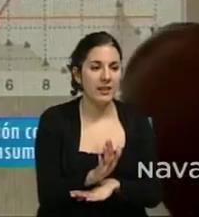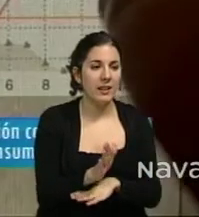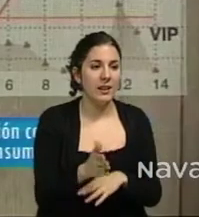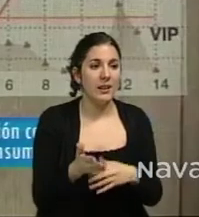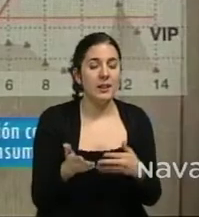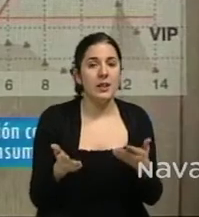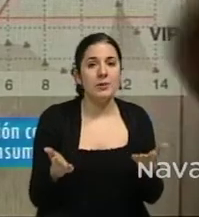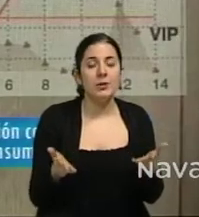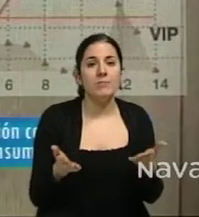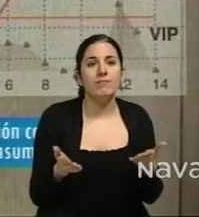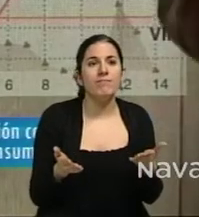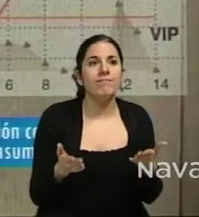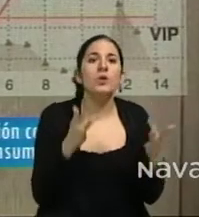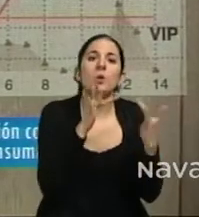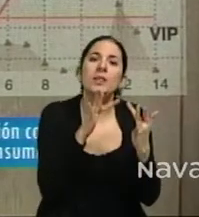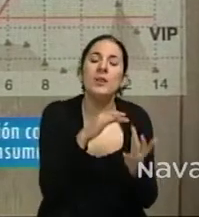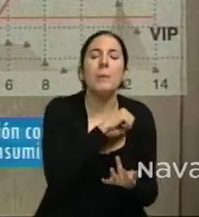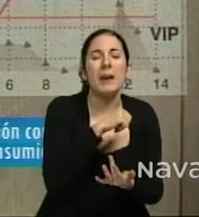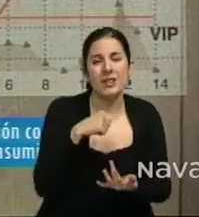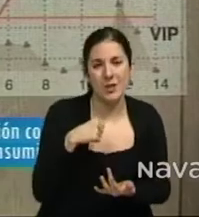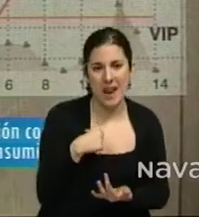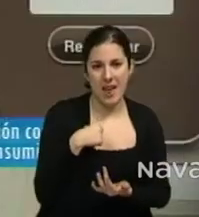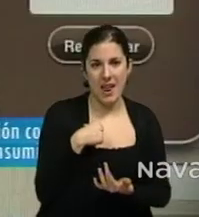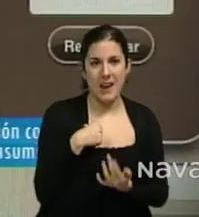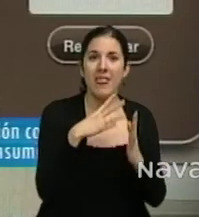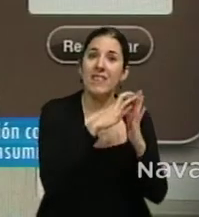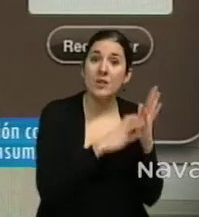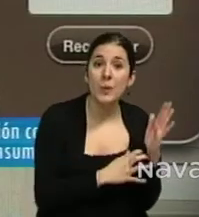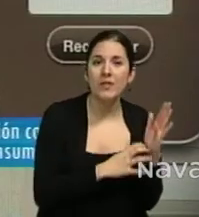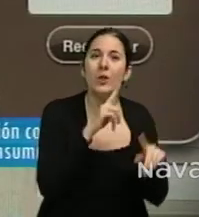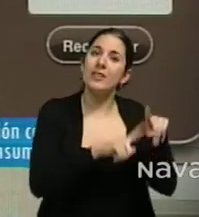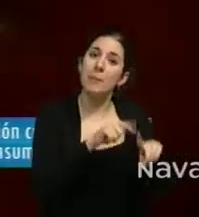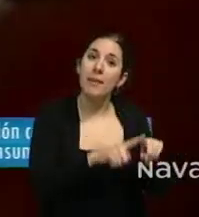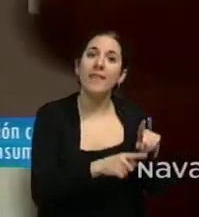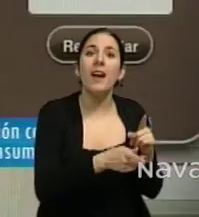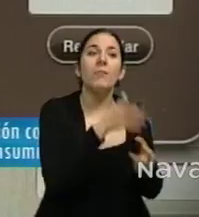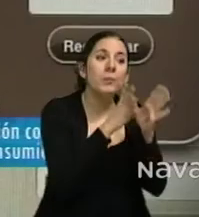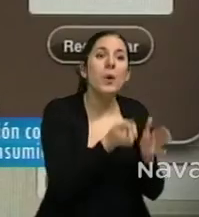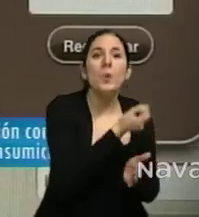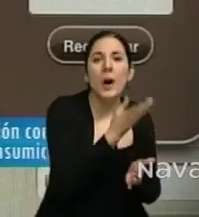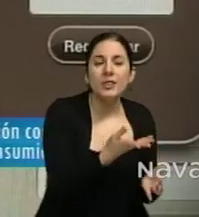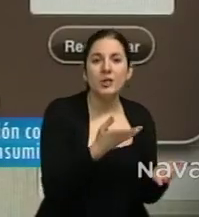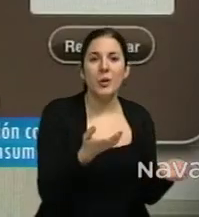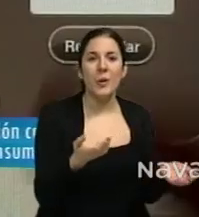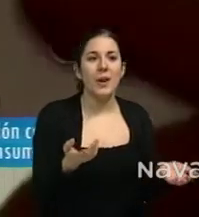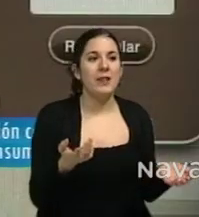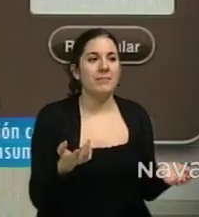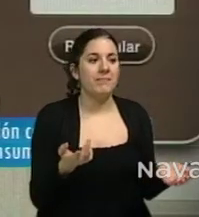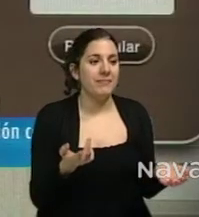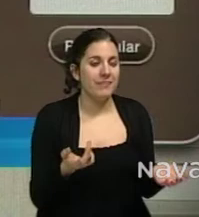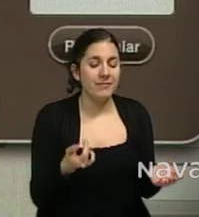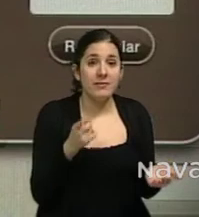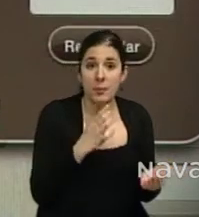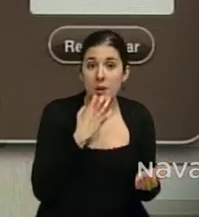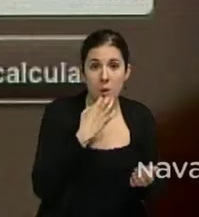que hablábamos, un trato más personalizado. Tiene descuentos según las consumiciones que haya ido tomando, descuentos según las consumiciones en la propia